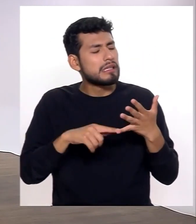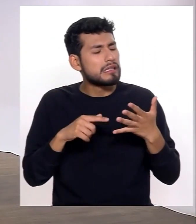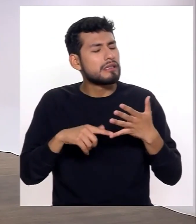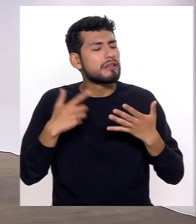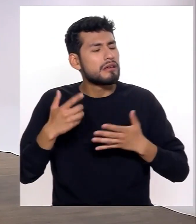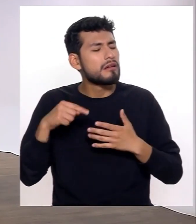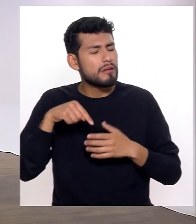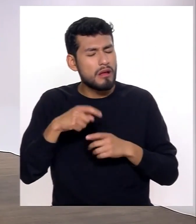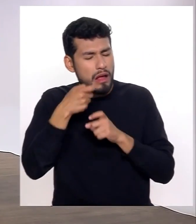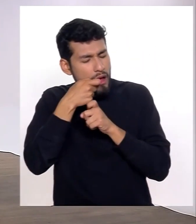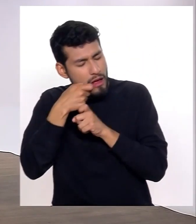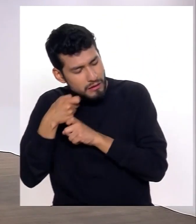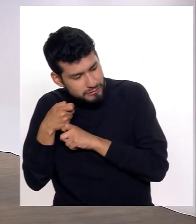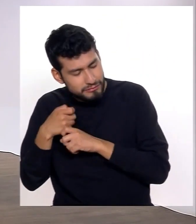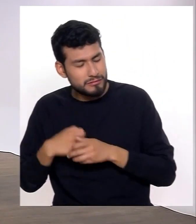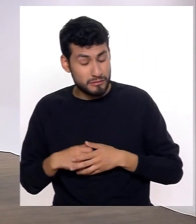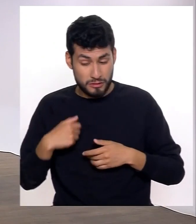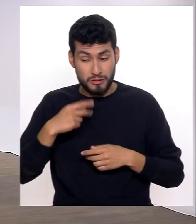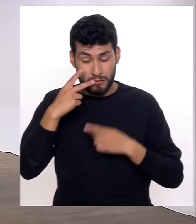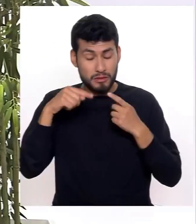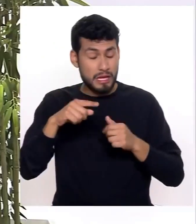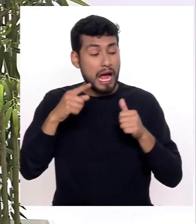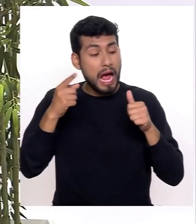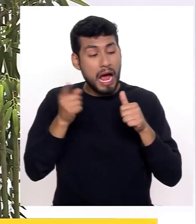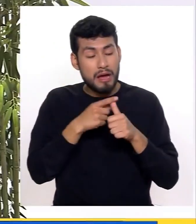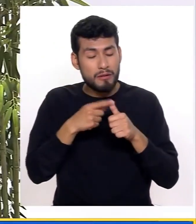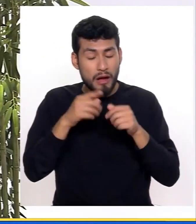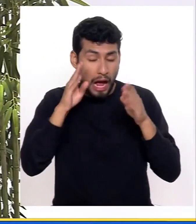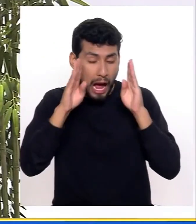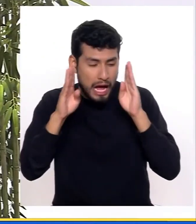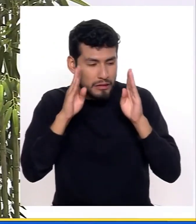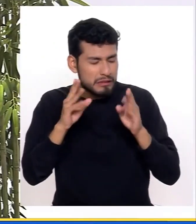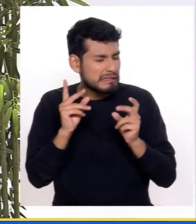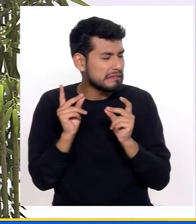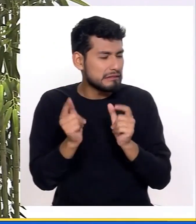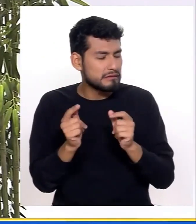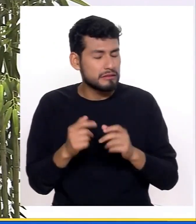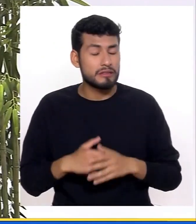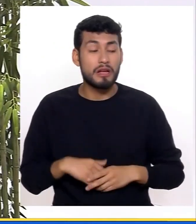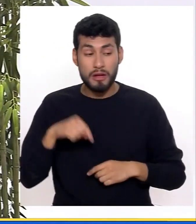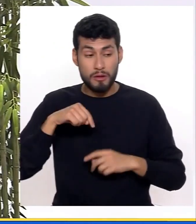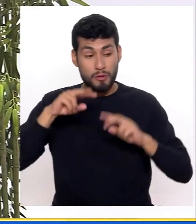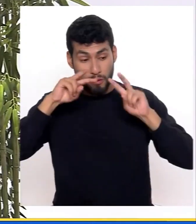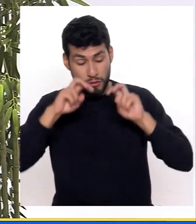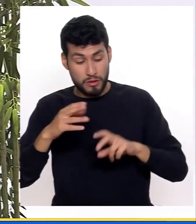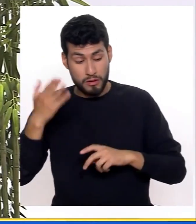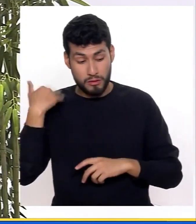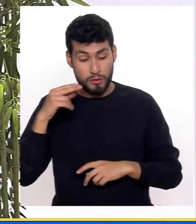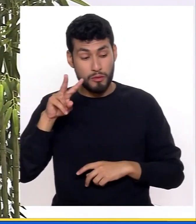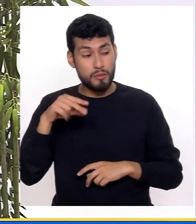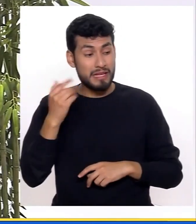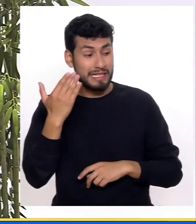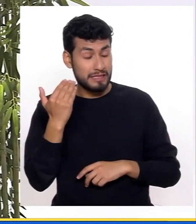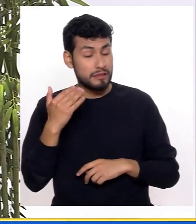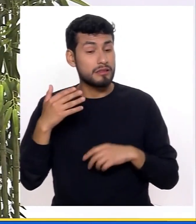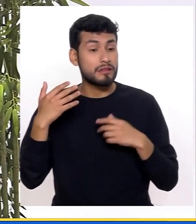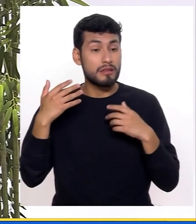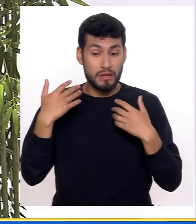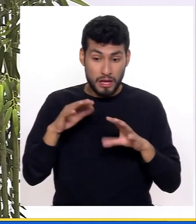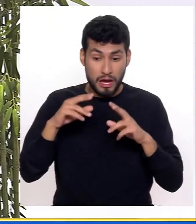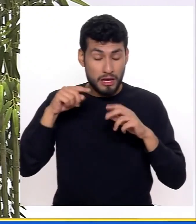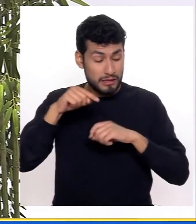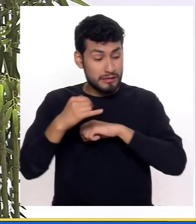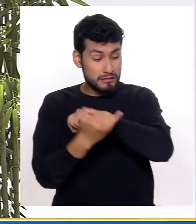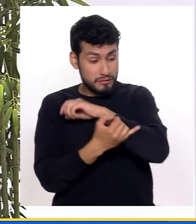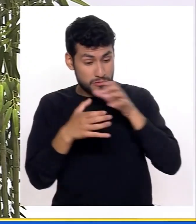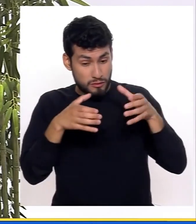fuerte, digamos, desde el punto de vista de atención primaria. Y esto va muy de la mano con el estudio que se hiciera en el 2015, en donde también participaron en el